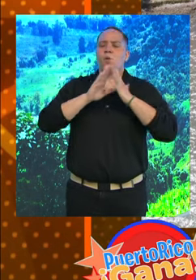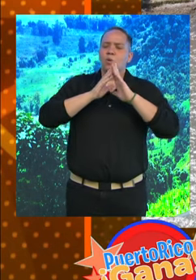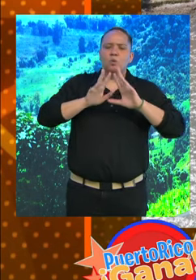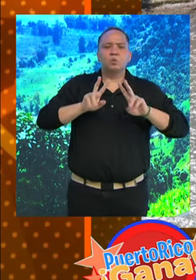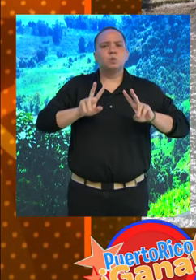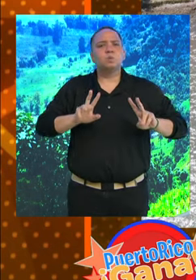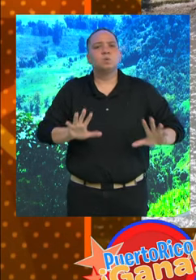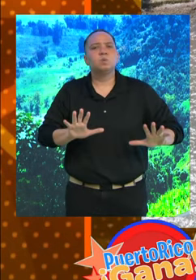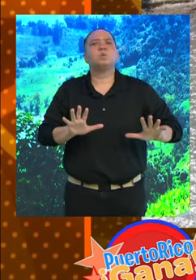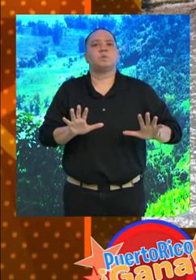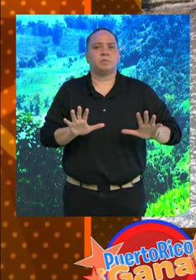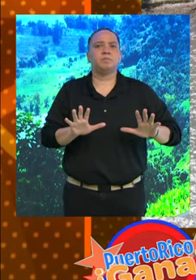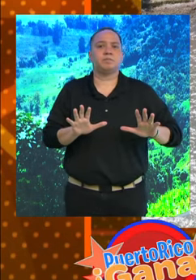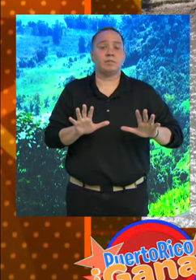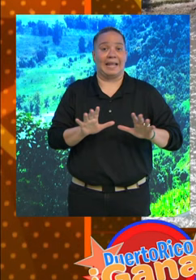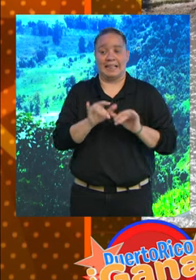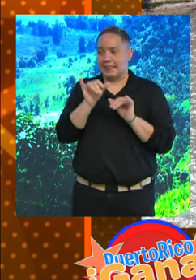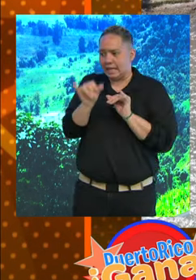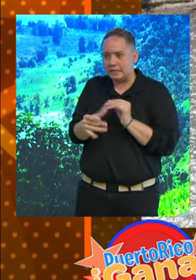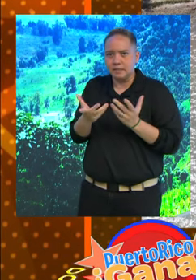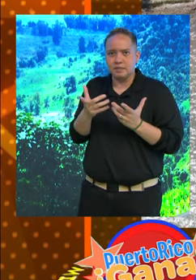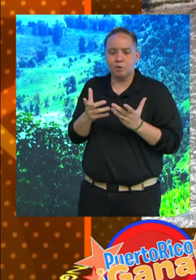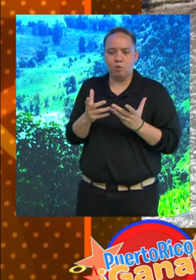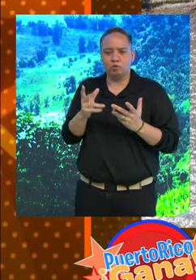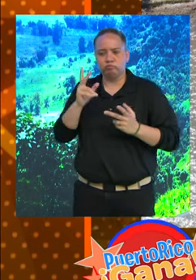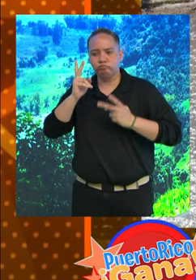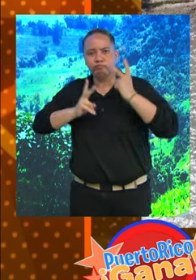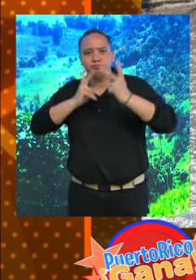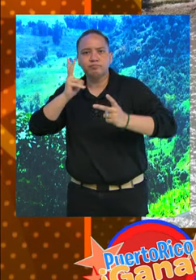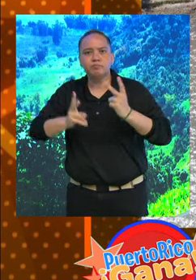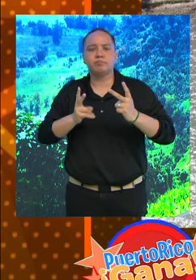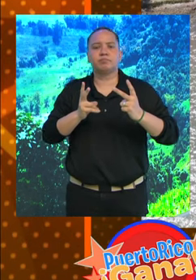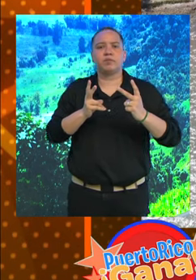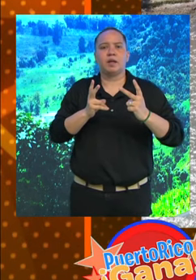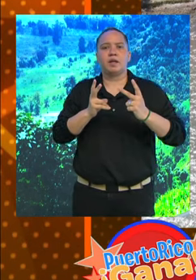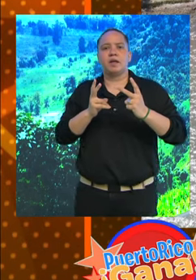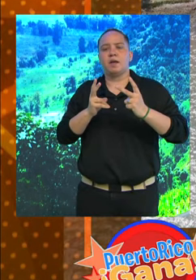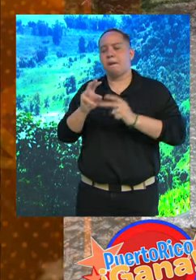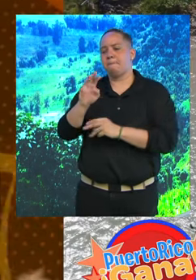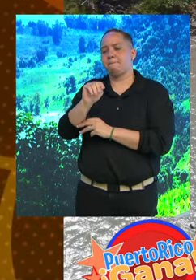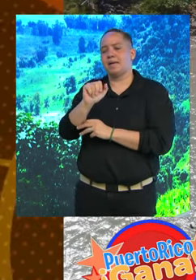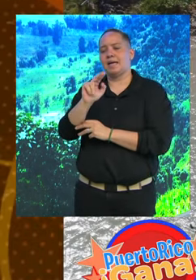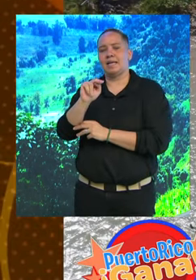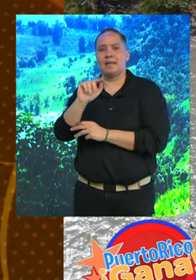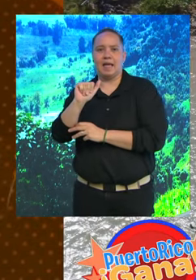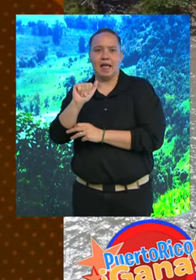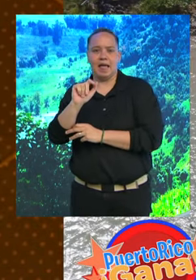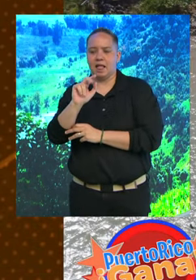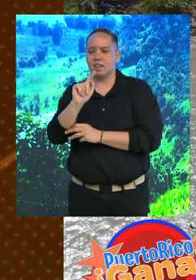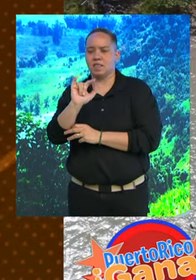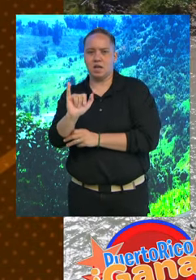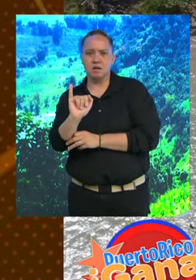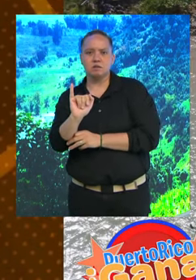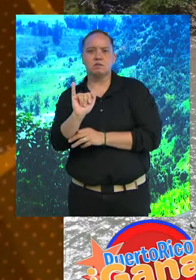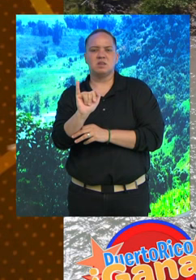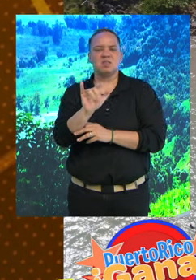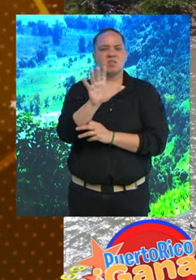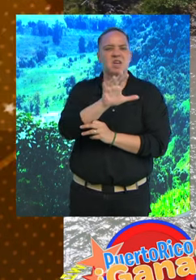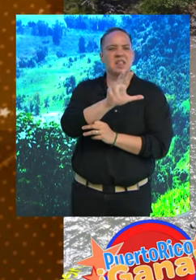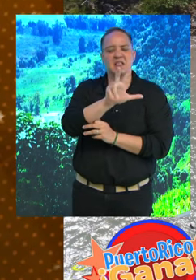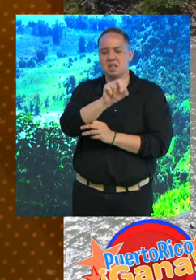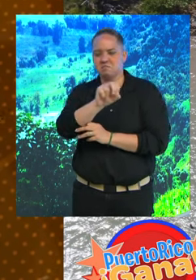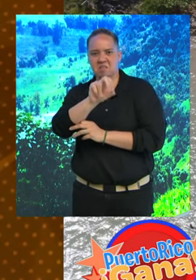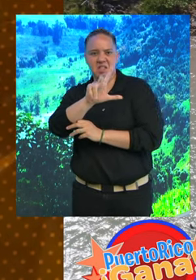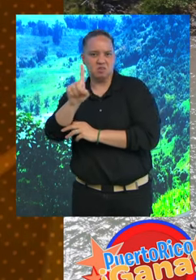esa serenidad y tranquilidad ahí. Frecuenta mucho lo que es el mamífero manatín Moisés, que aproximadamente tiene entre 30 y 31